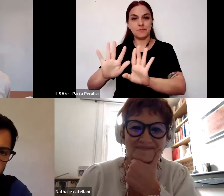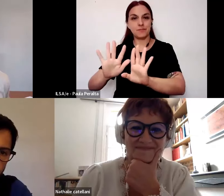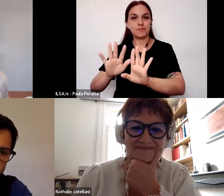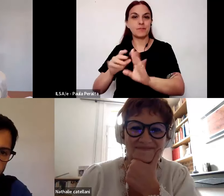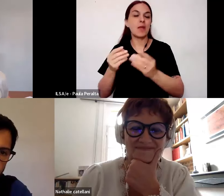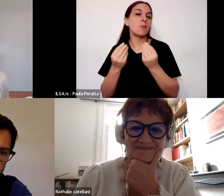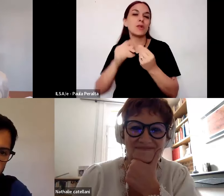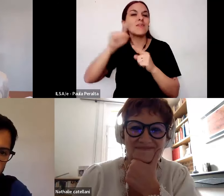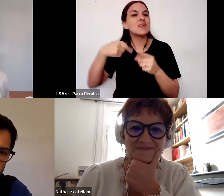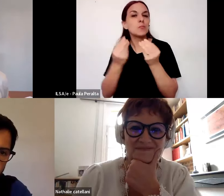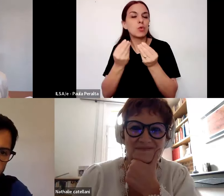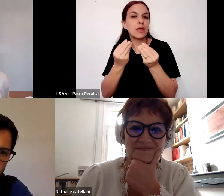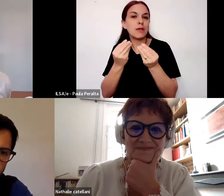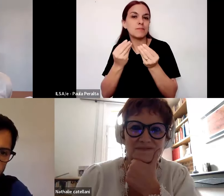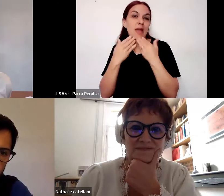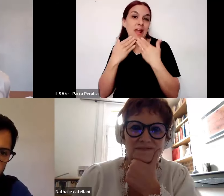inversión en el territorio